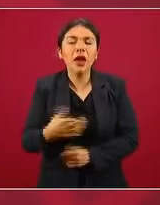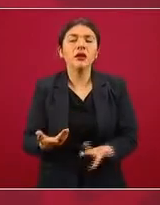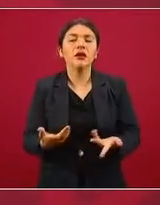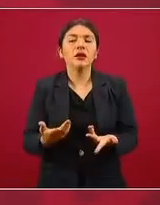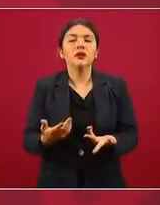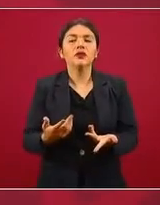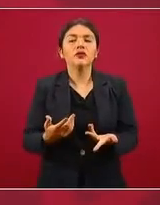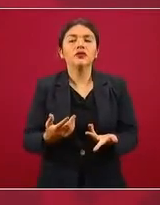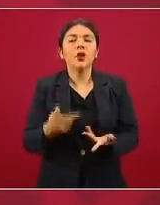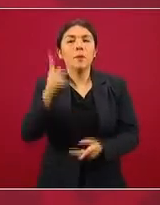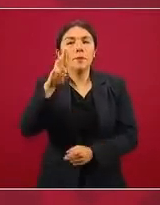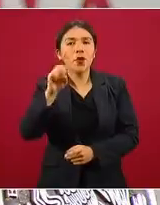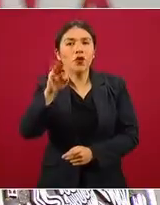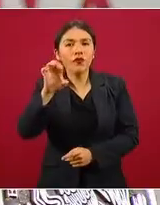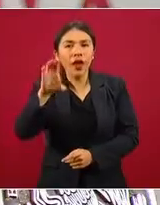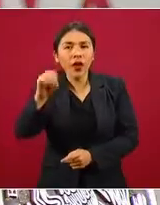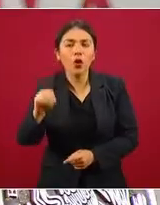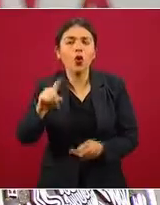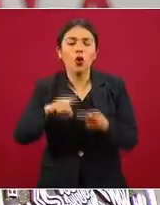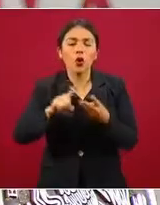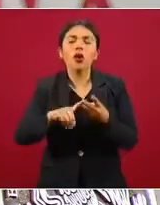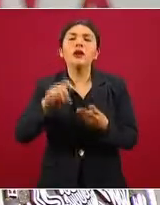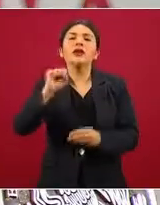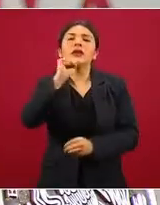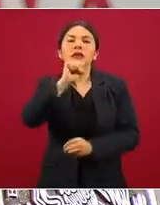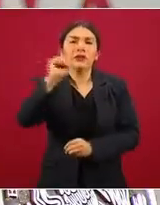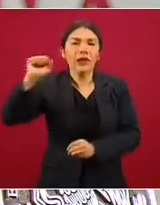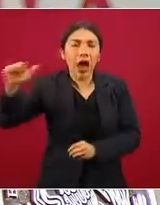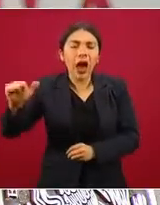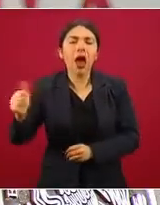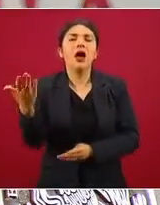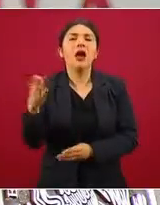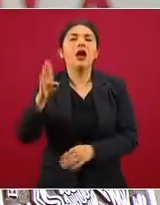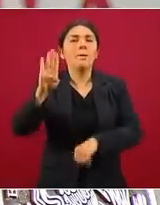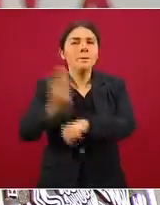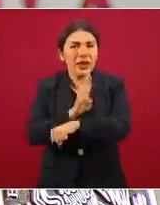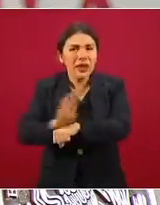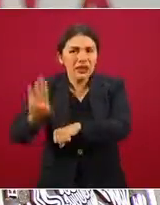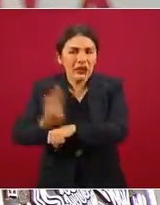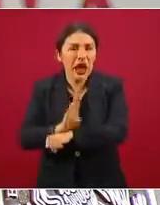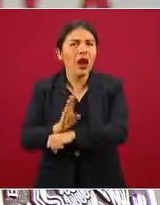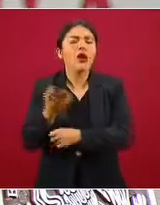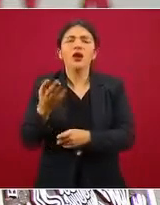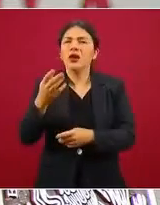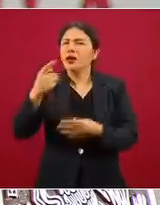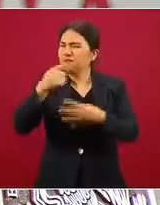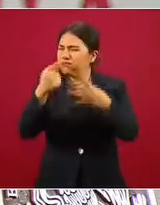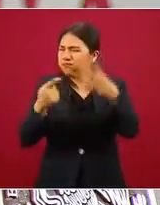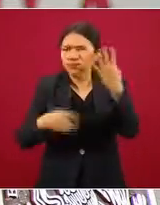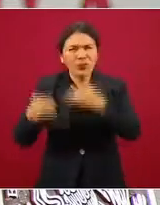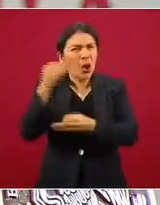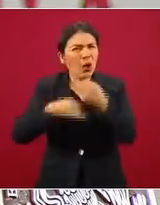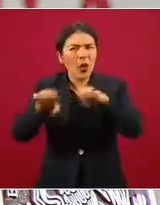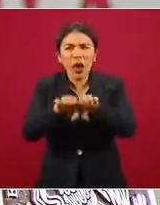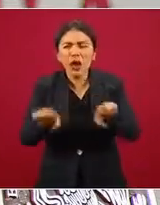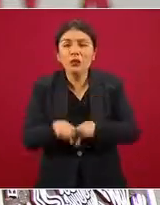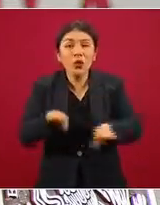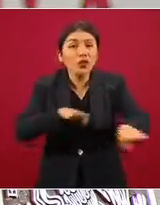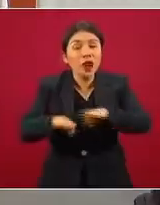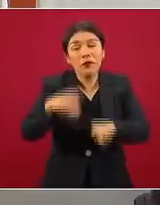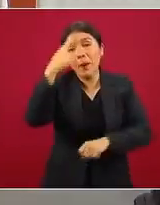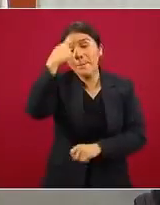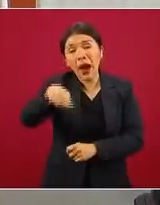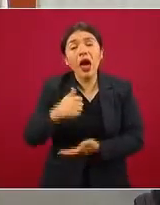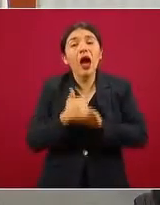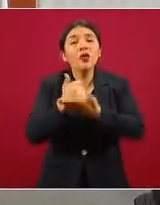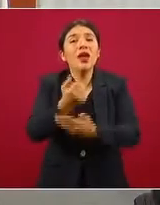propia Profeco, la Secretaría de Salud, la Secretaría de Bienestar, este gran equipo trabajando por